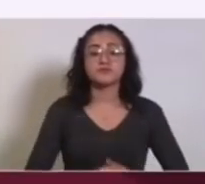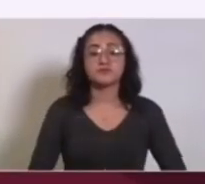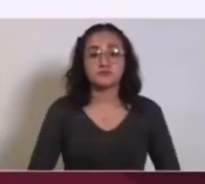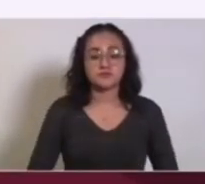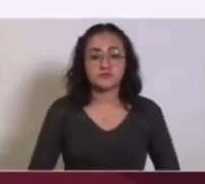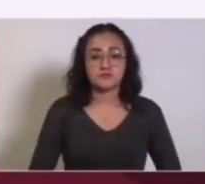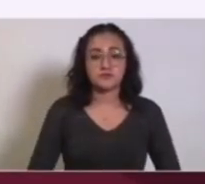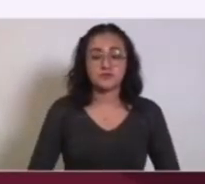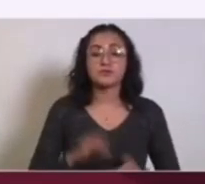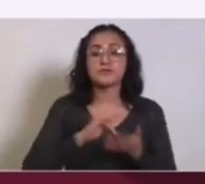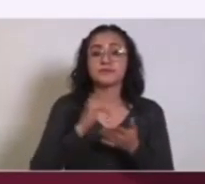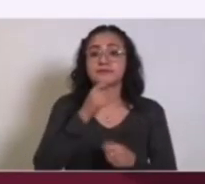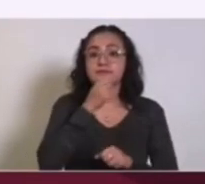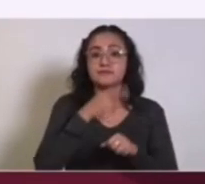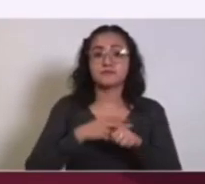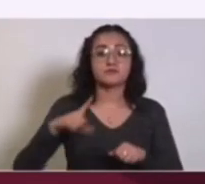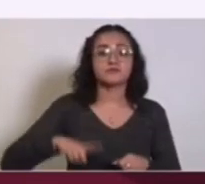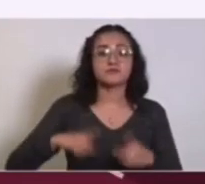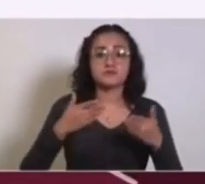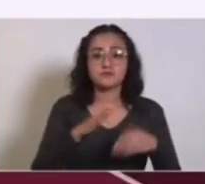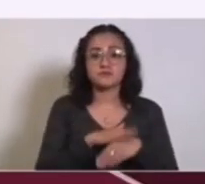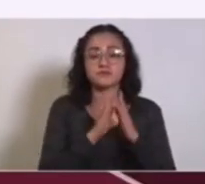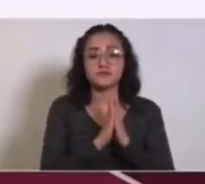Gracias, secretario de Gobernación.